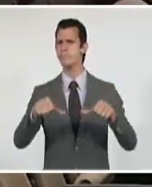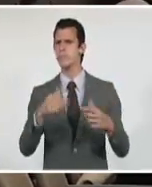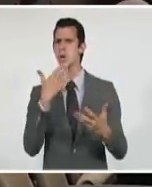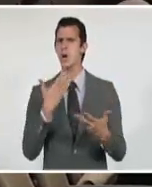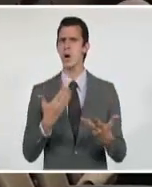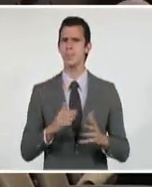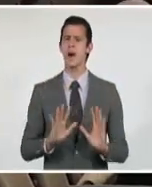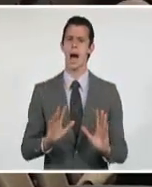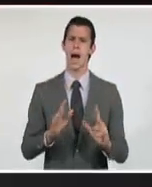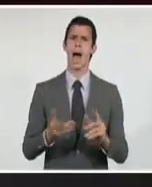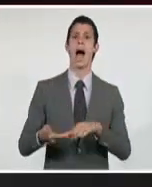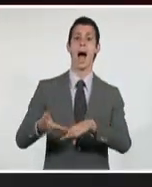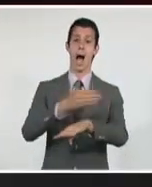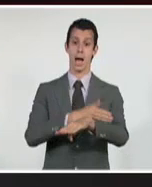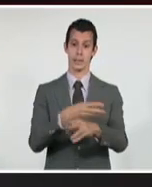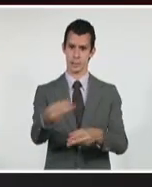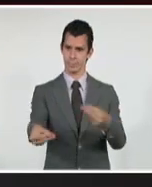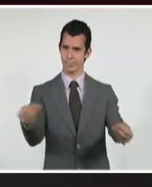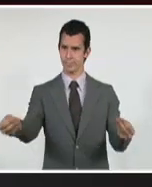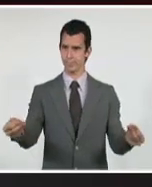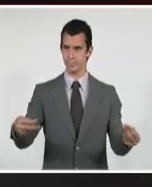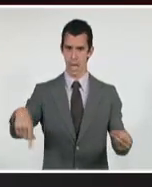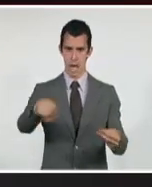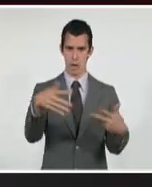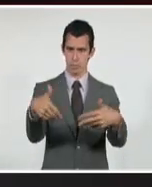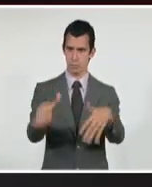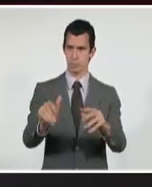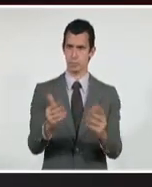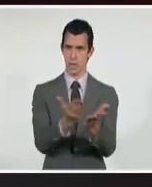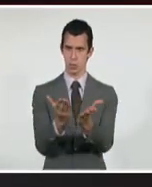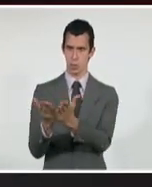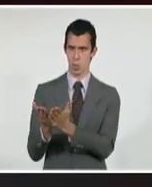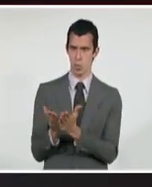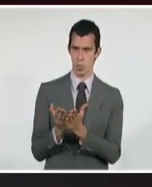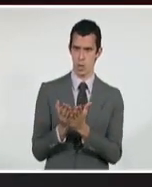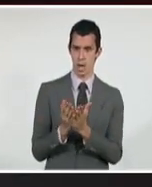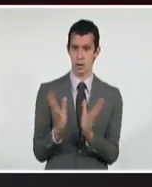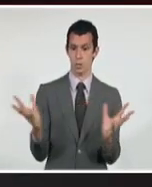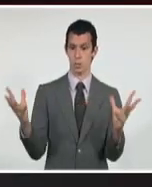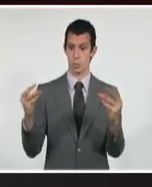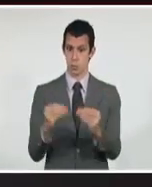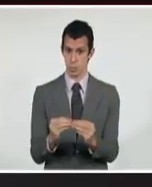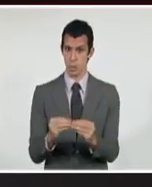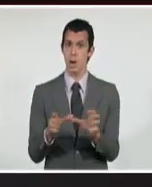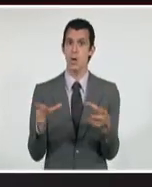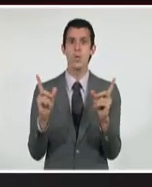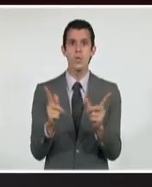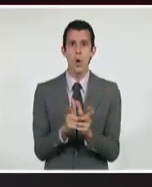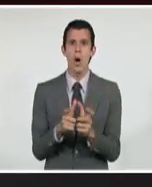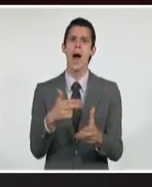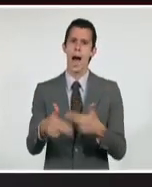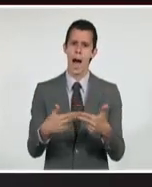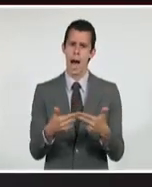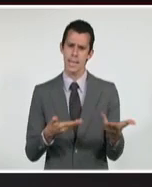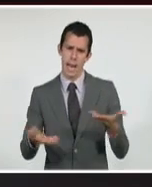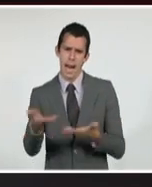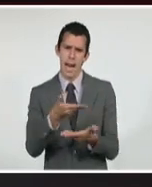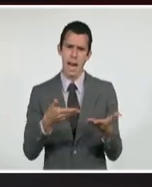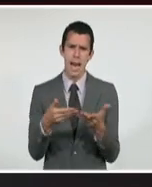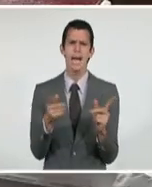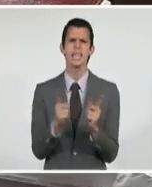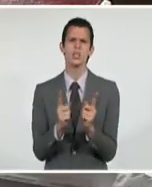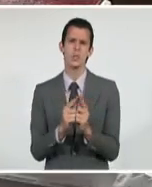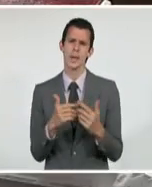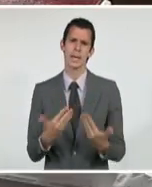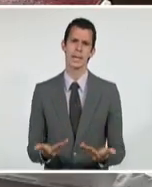quienes subirieron modificaciones tanto de forma como de contenido. Una de las propuestas de cambios está vinculada a precisar en la